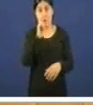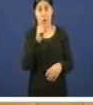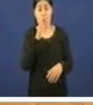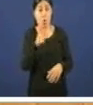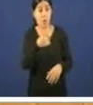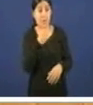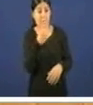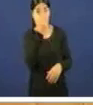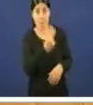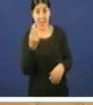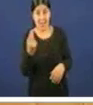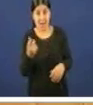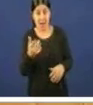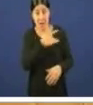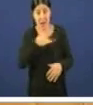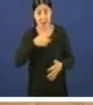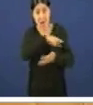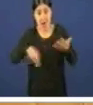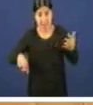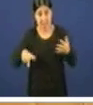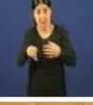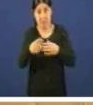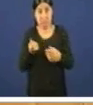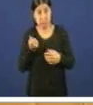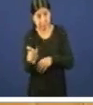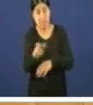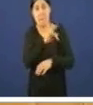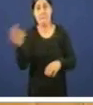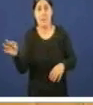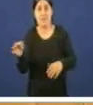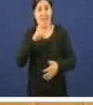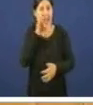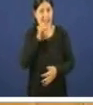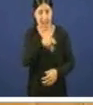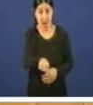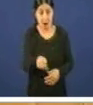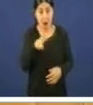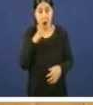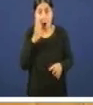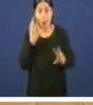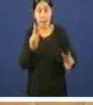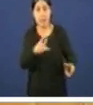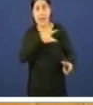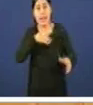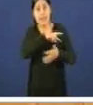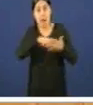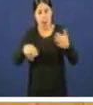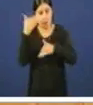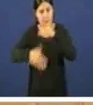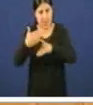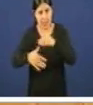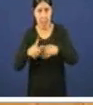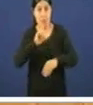Caixa solvente e galega e que agora tenta presentar como un éxito que a Caixa Galega limitada a unha